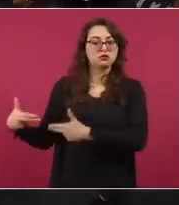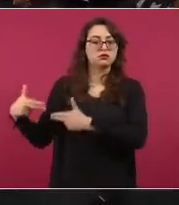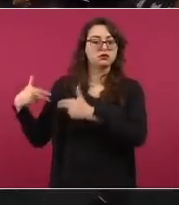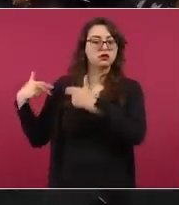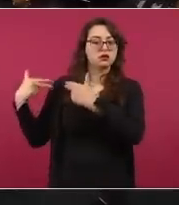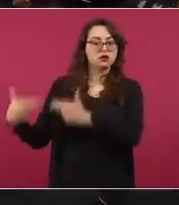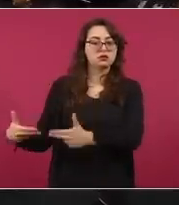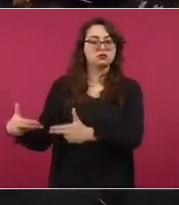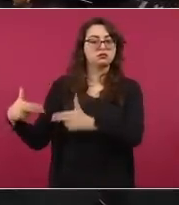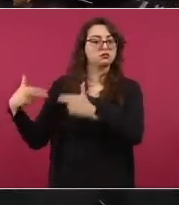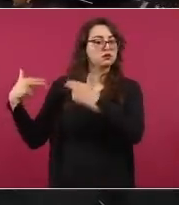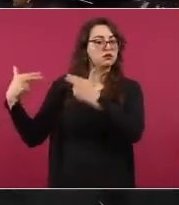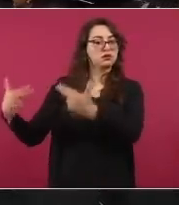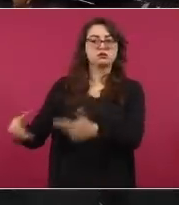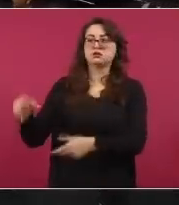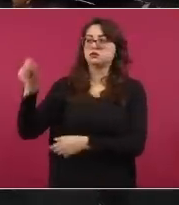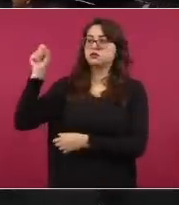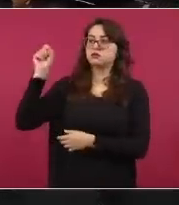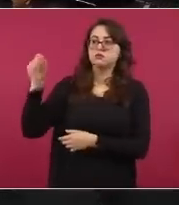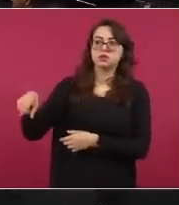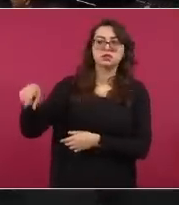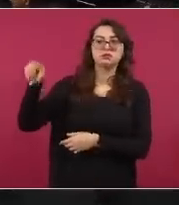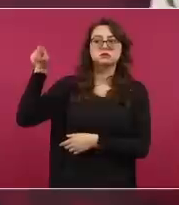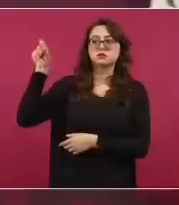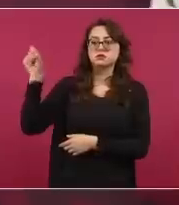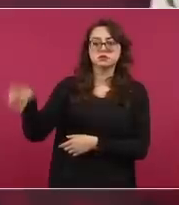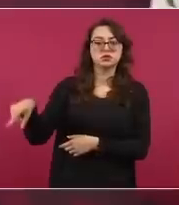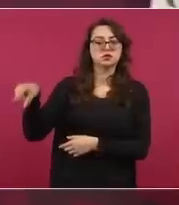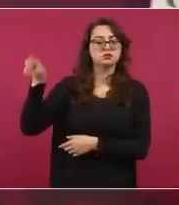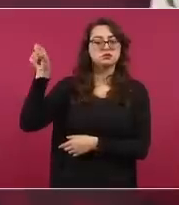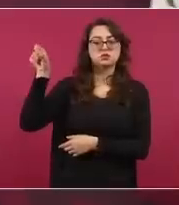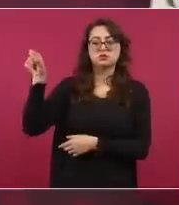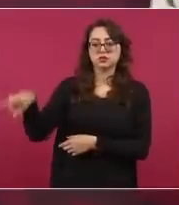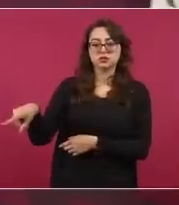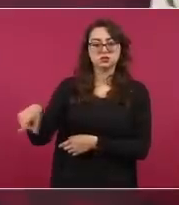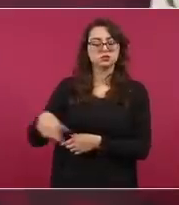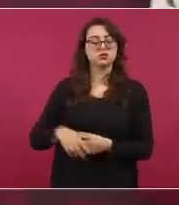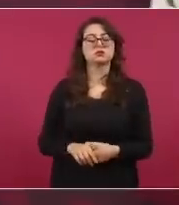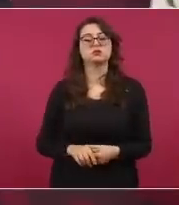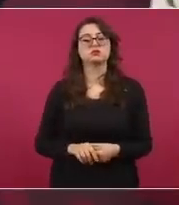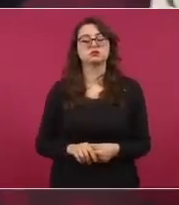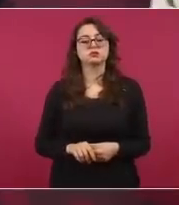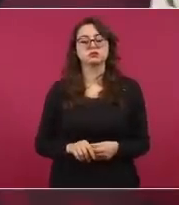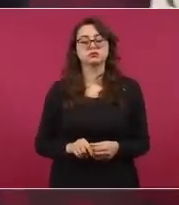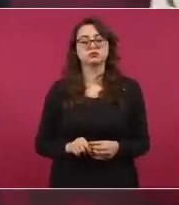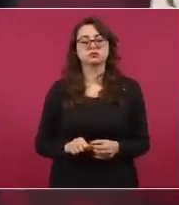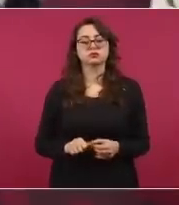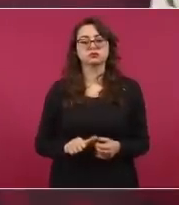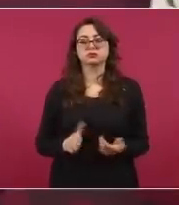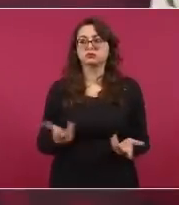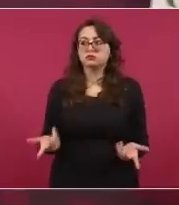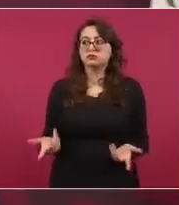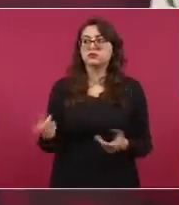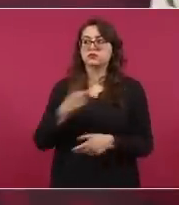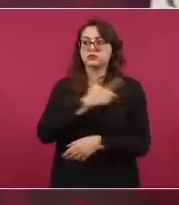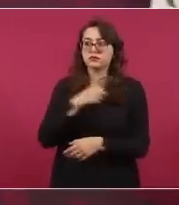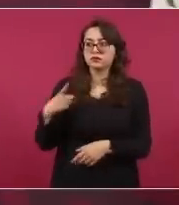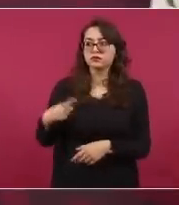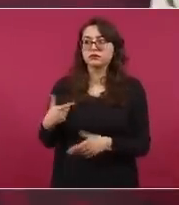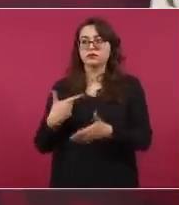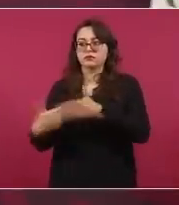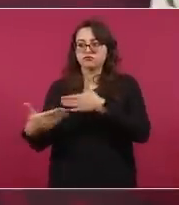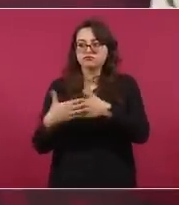que hay que renovarlo.